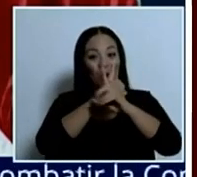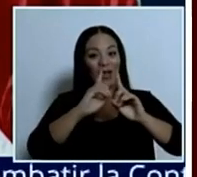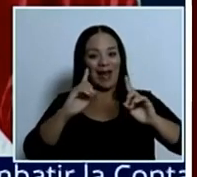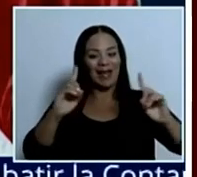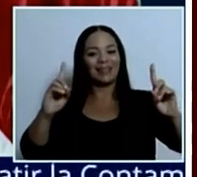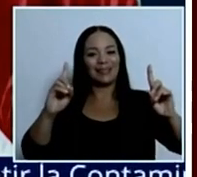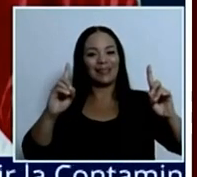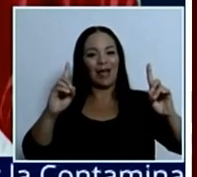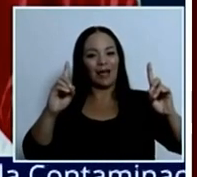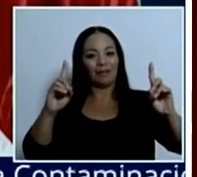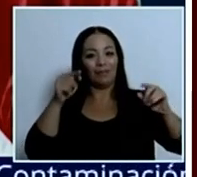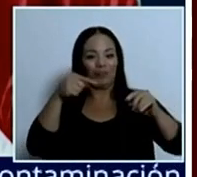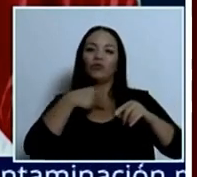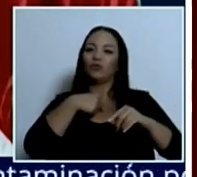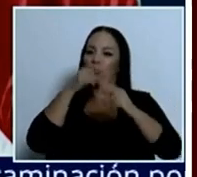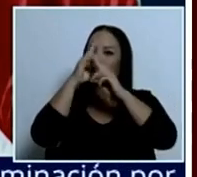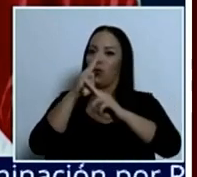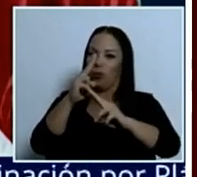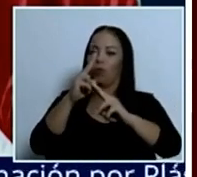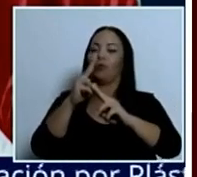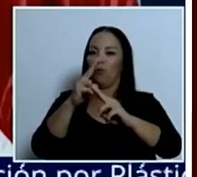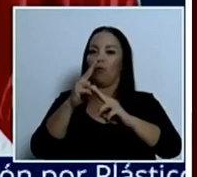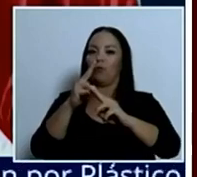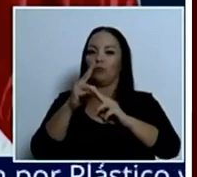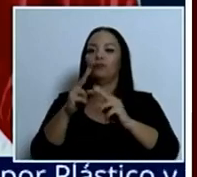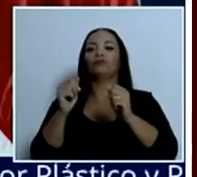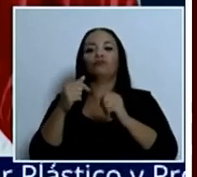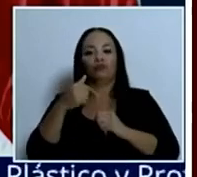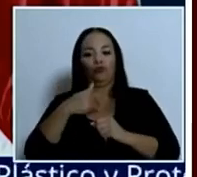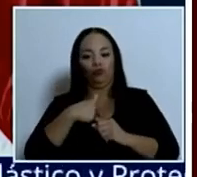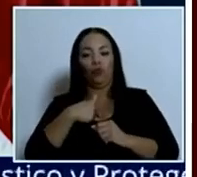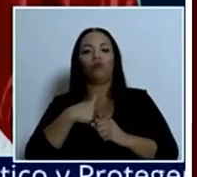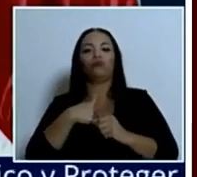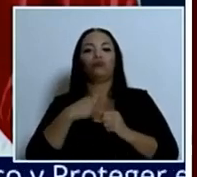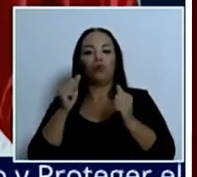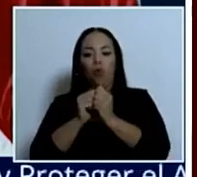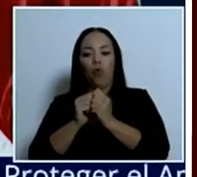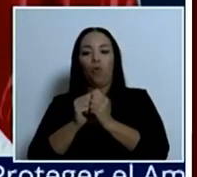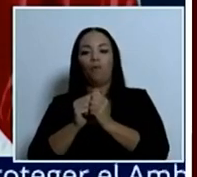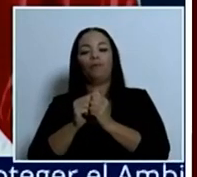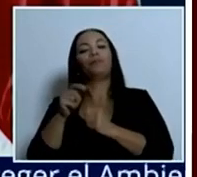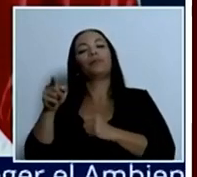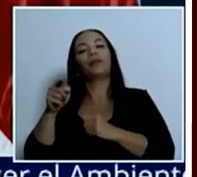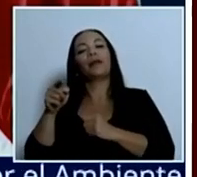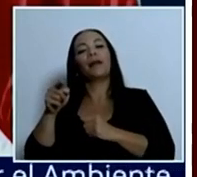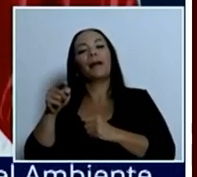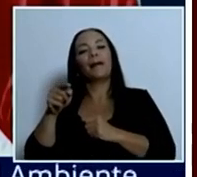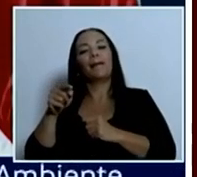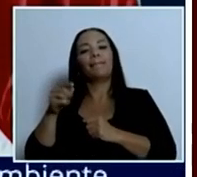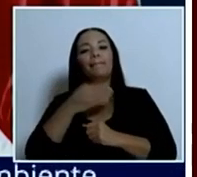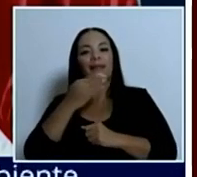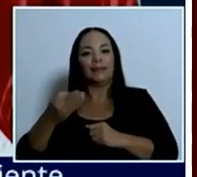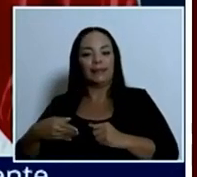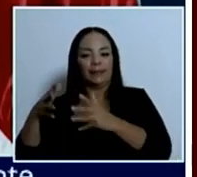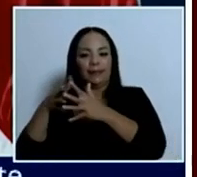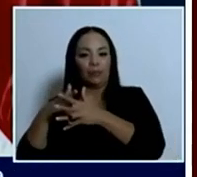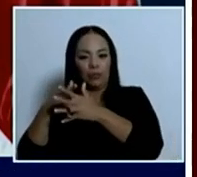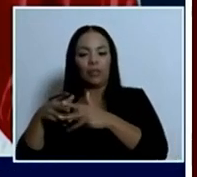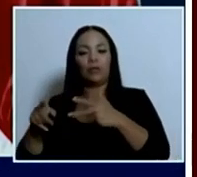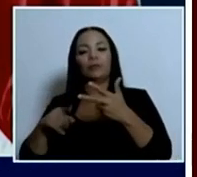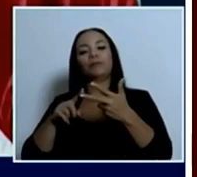me tocó el honor copresidir con el presidente Biden y la presidenta de Corea del Sur